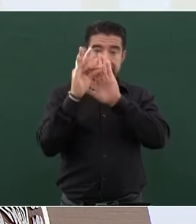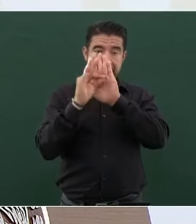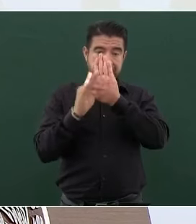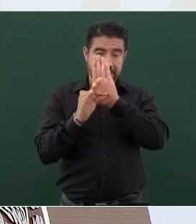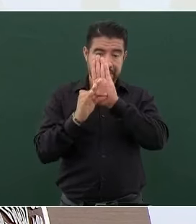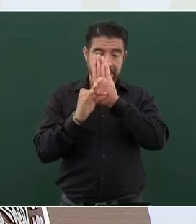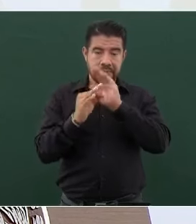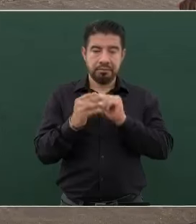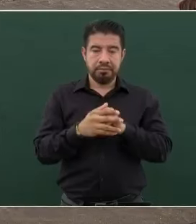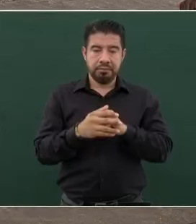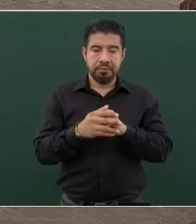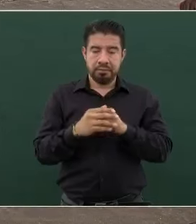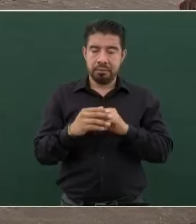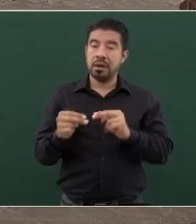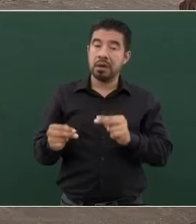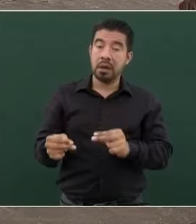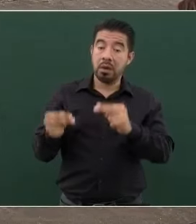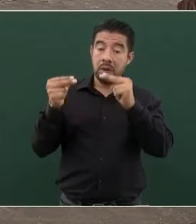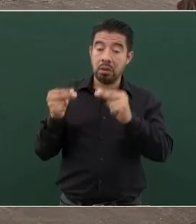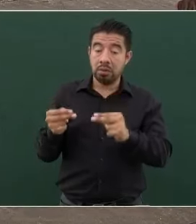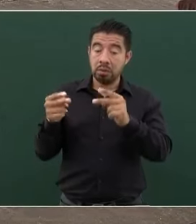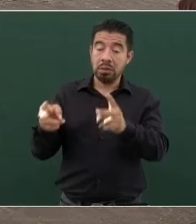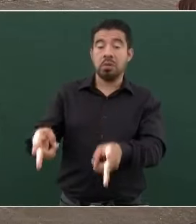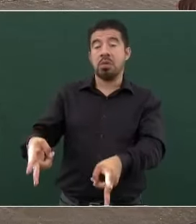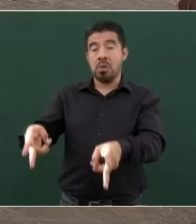Robo a negocio, 32.